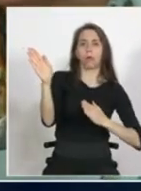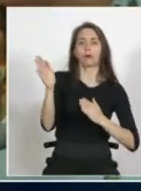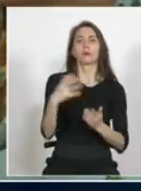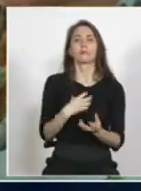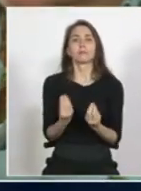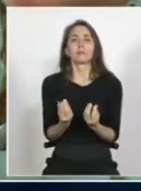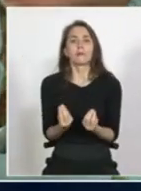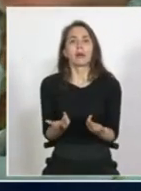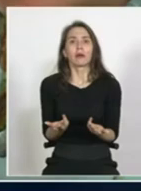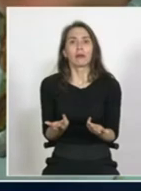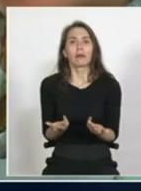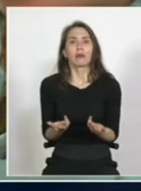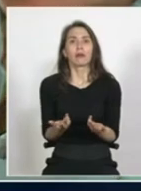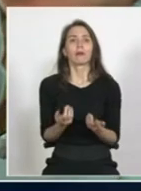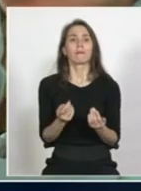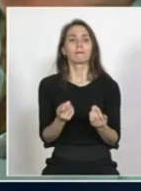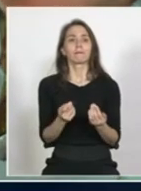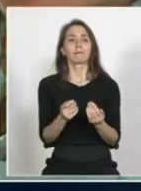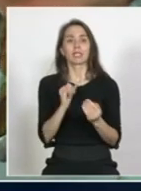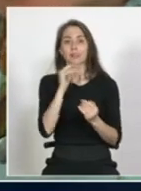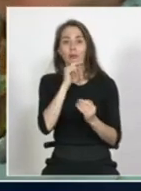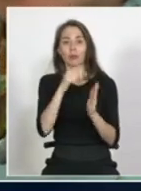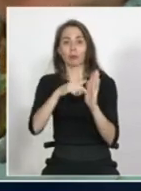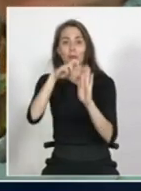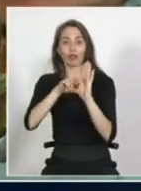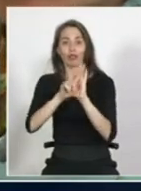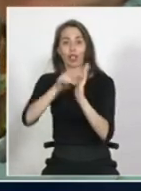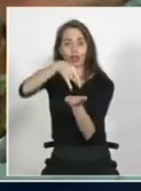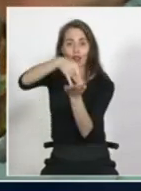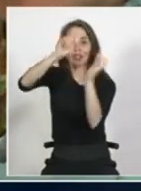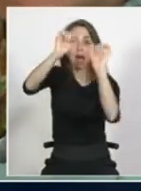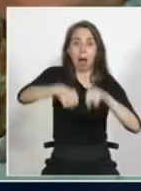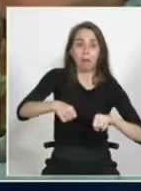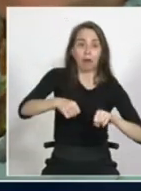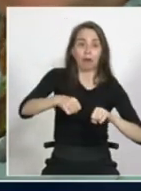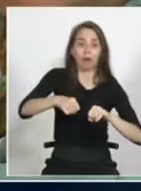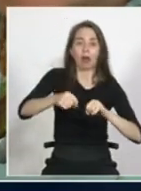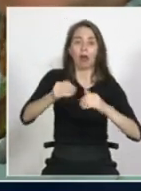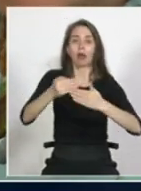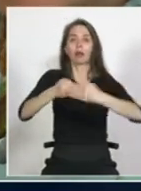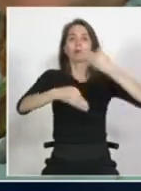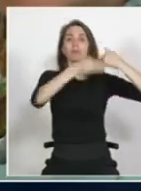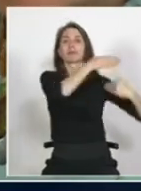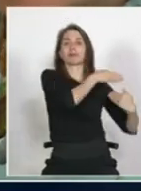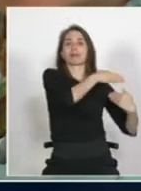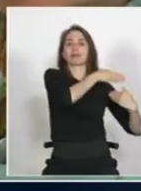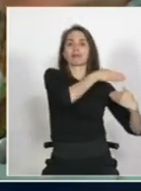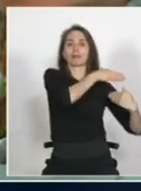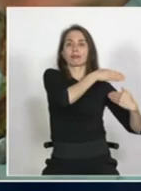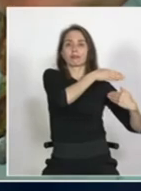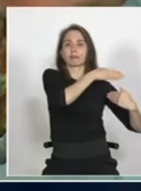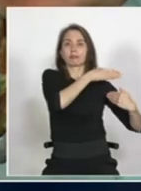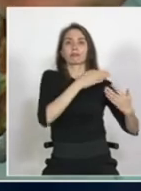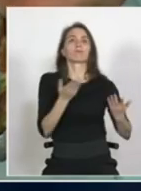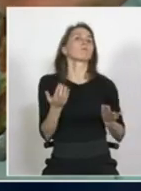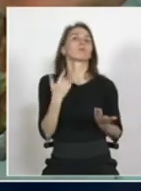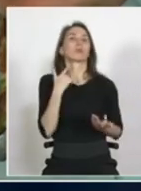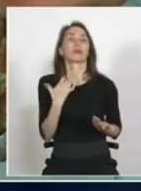es que si se aprueba este proyecto de ley en el fondo daríamos un pie atrás porque la